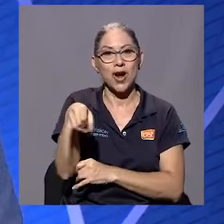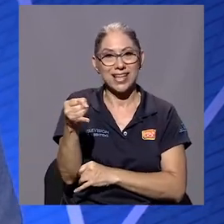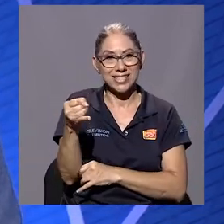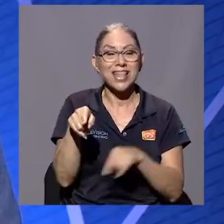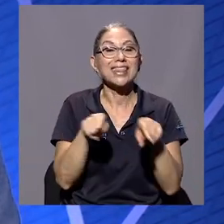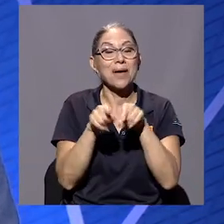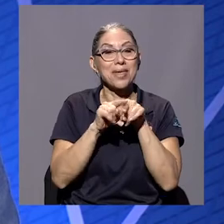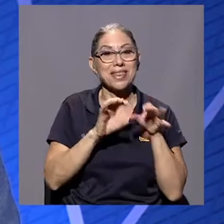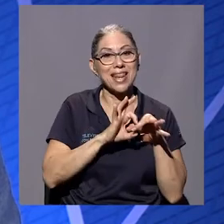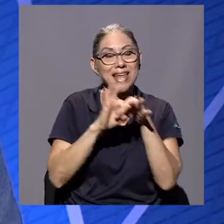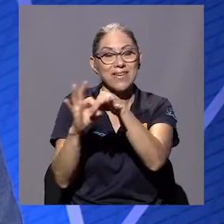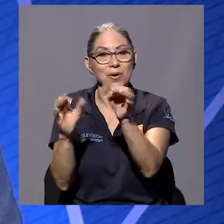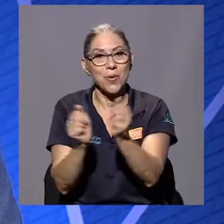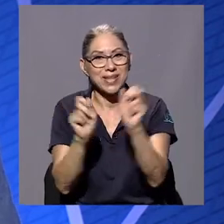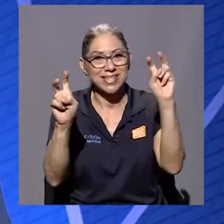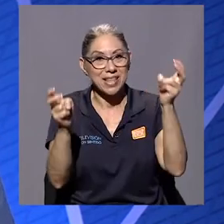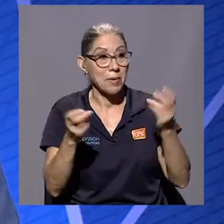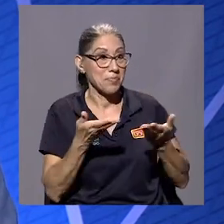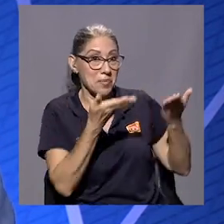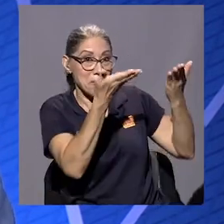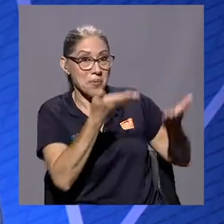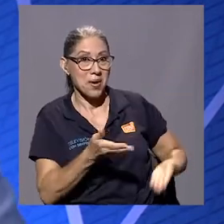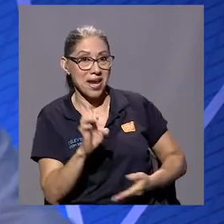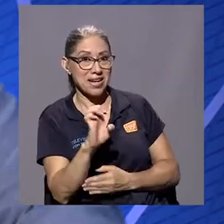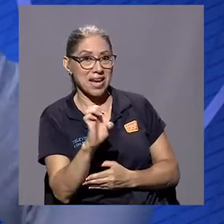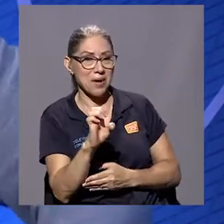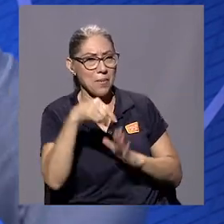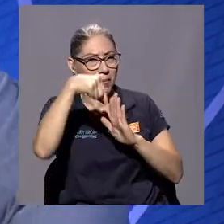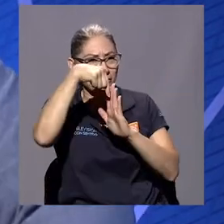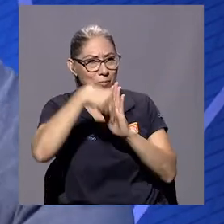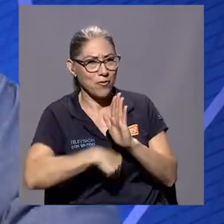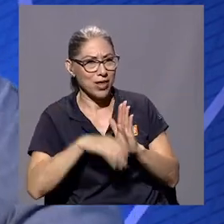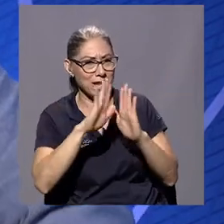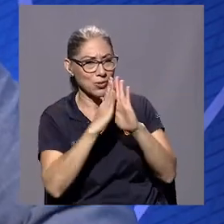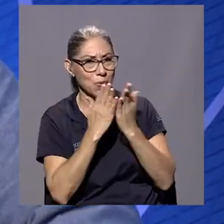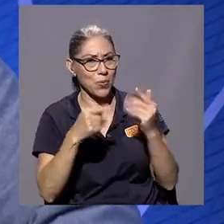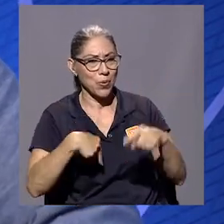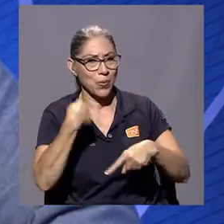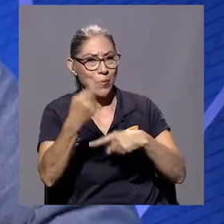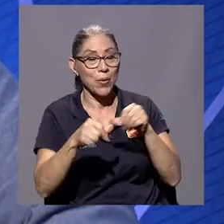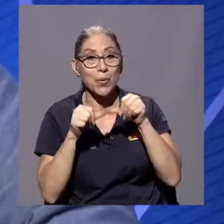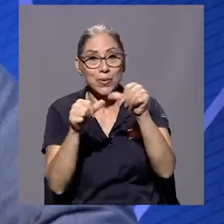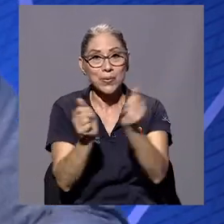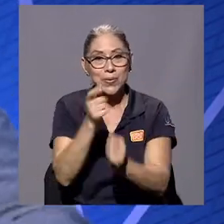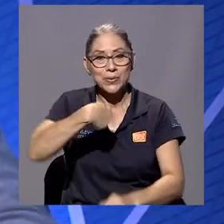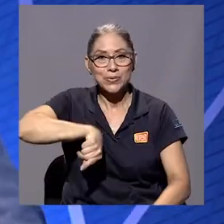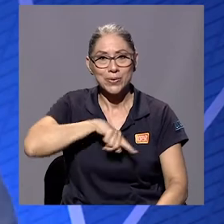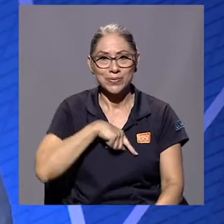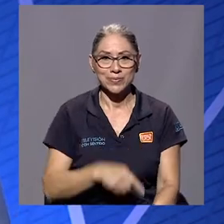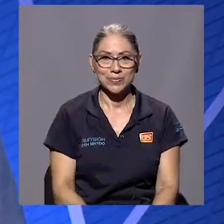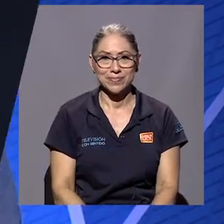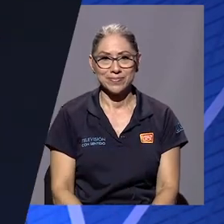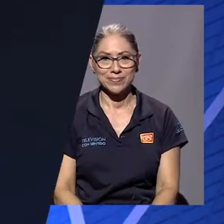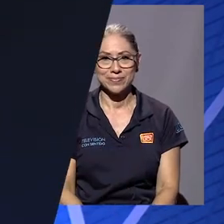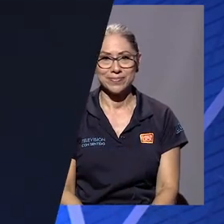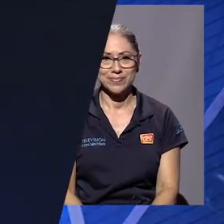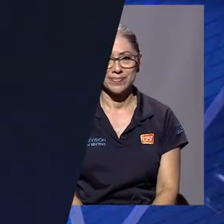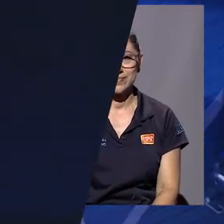esquema detectivesco. Estamos con don Enrique. Vamos a profundizar sobre su novela en este próximo bloque. Quédese con nosotros.